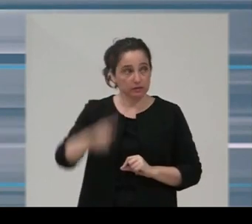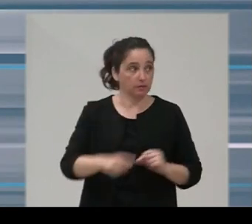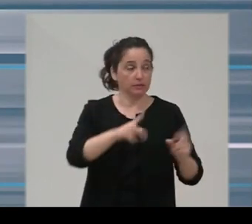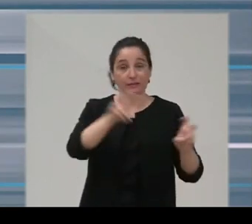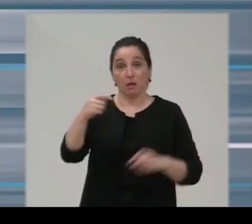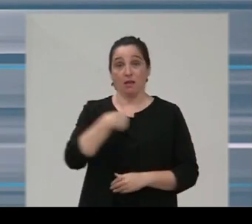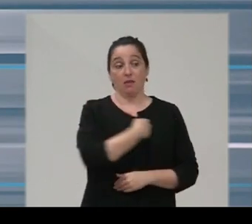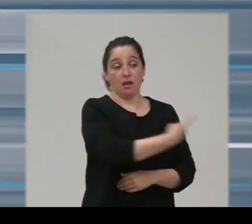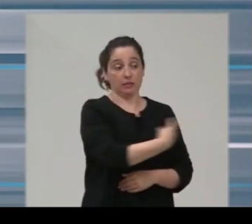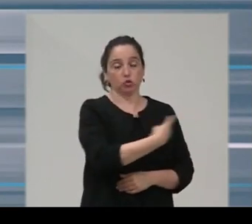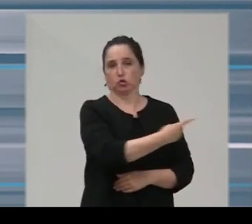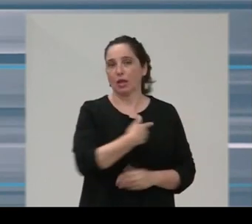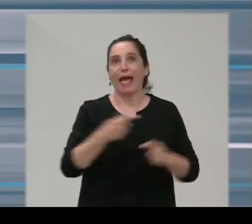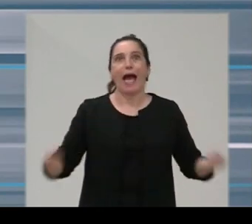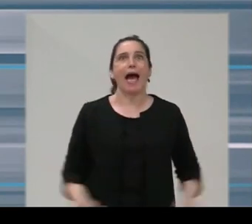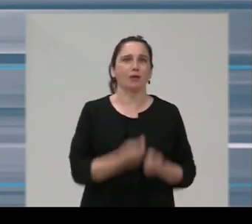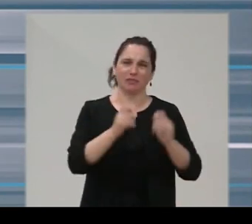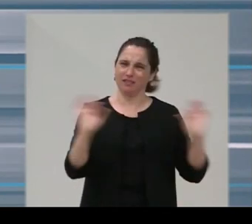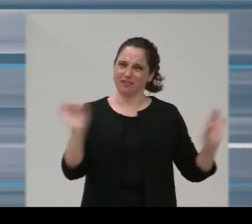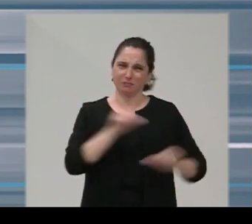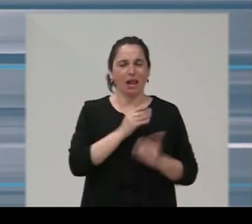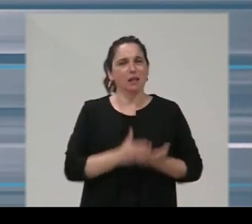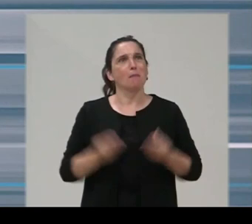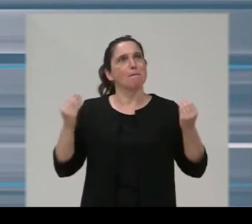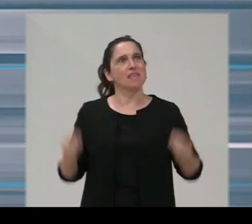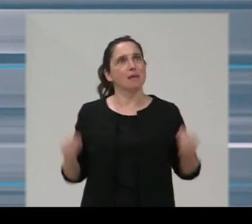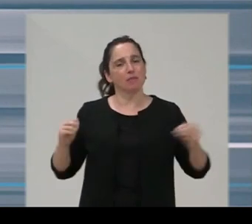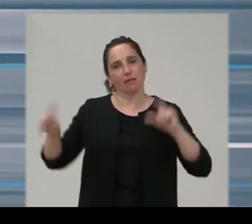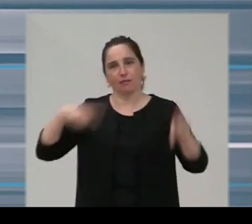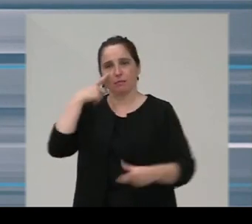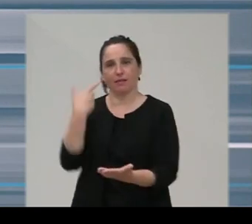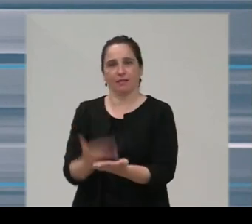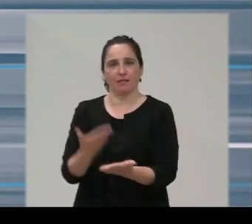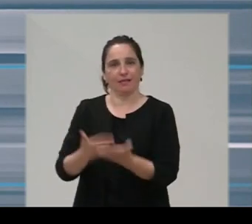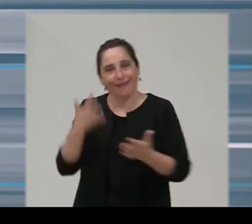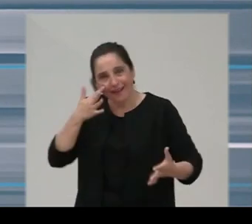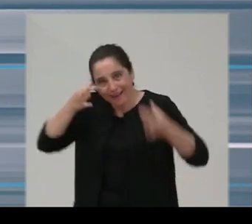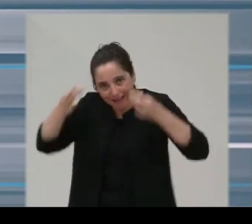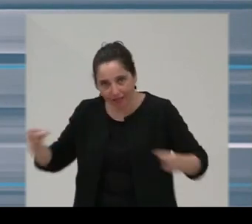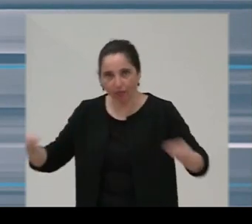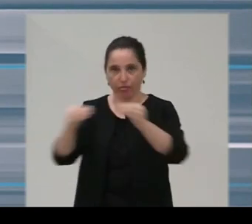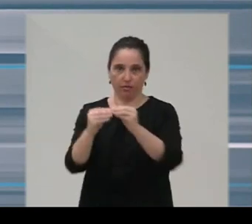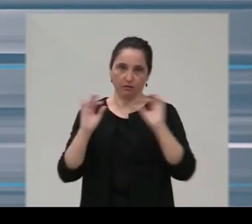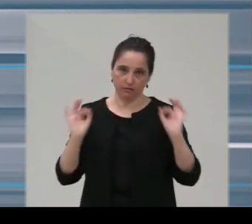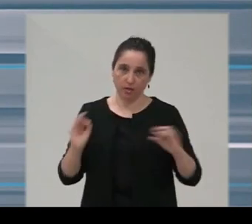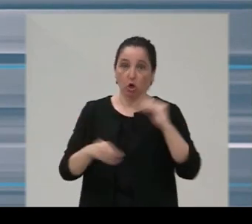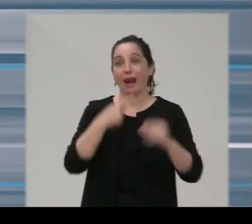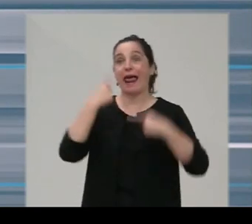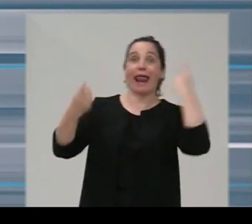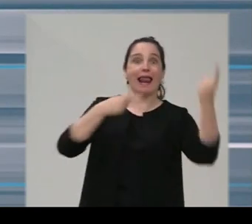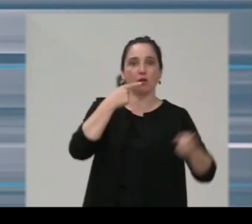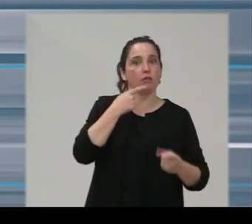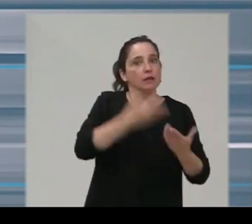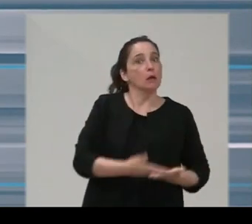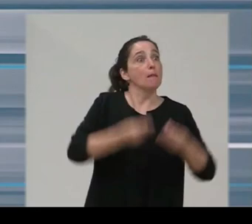ella como a mí no nos gusta hacer anuncios que luego no vayan sucedidos de hechos de realidades y de actuaciones y por lo tanto